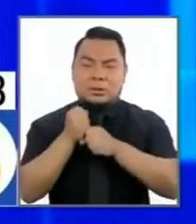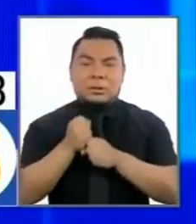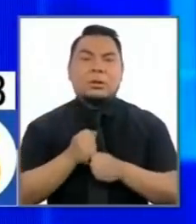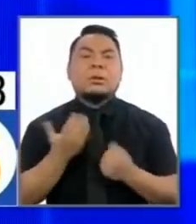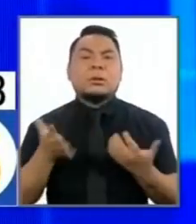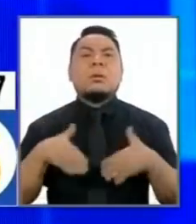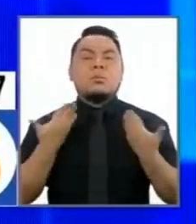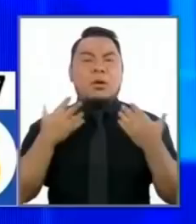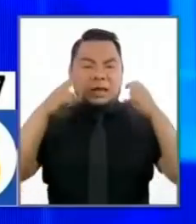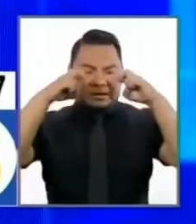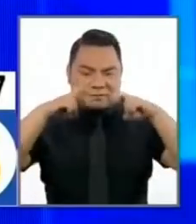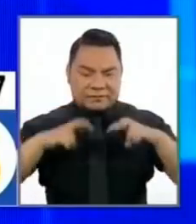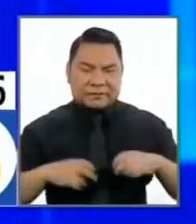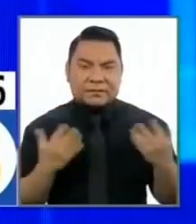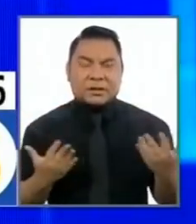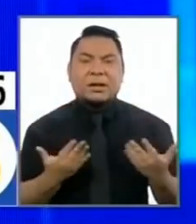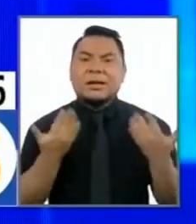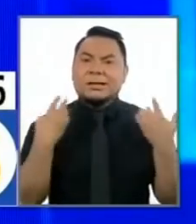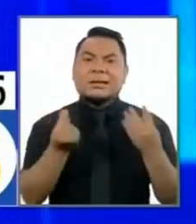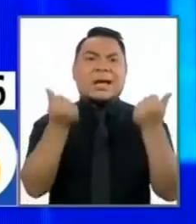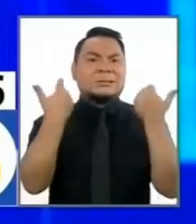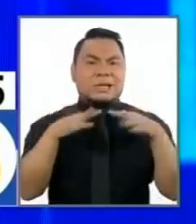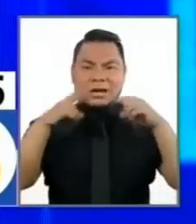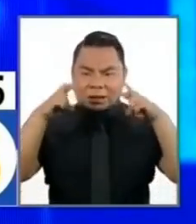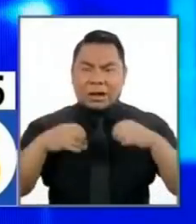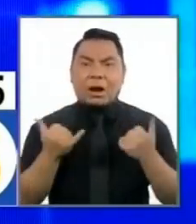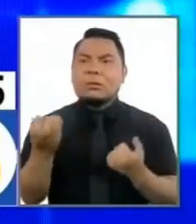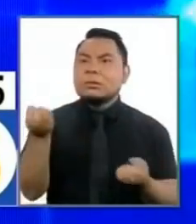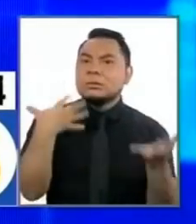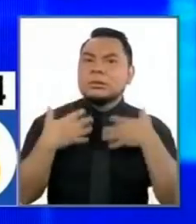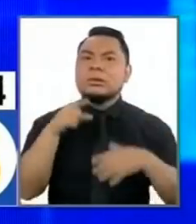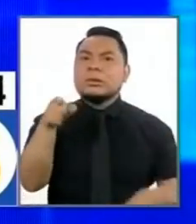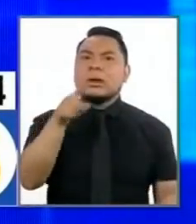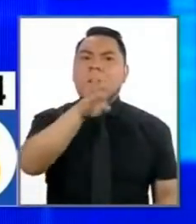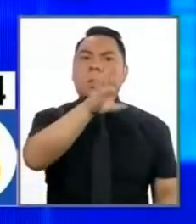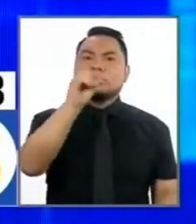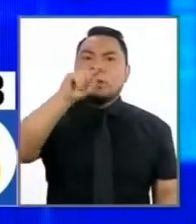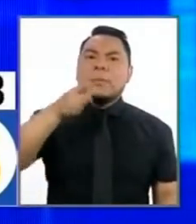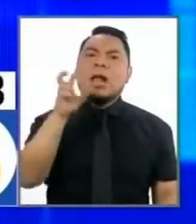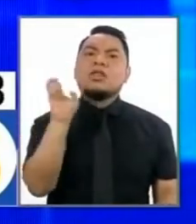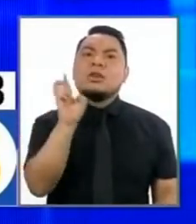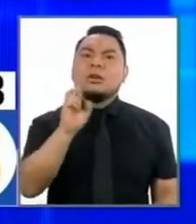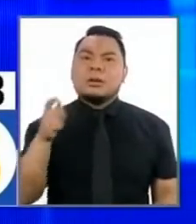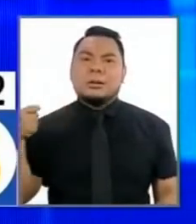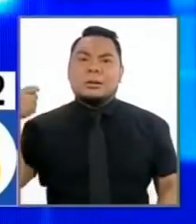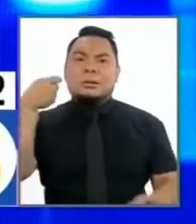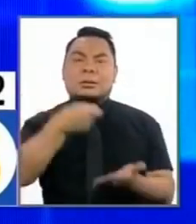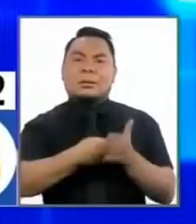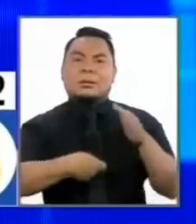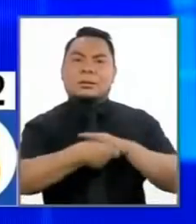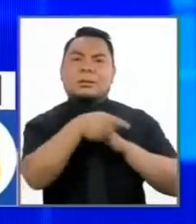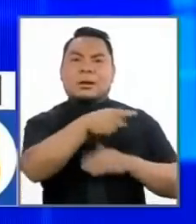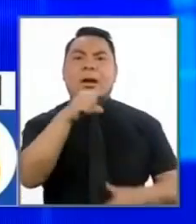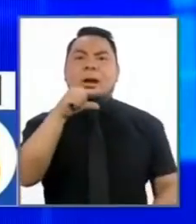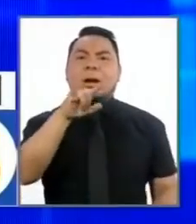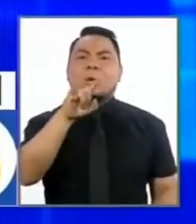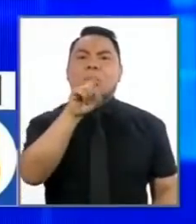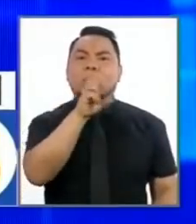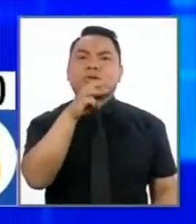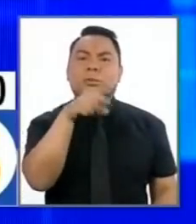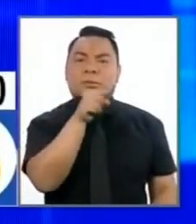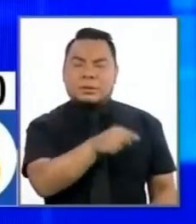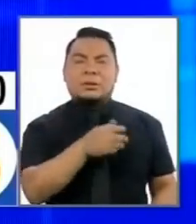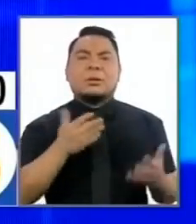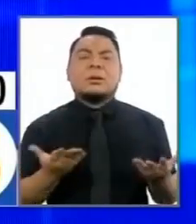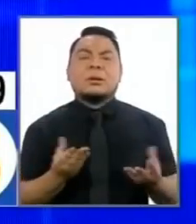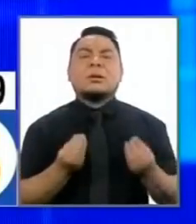investigación a ver si de una vez nos enteramos de esos 400 mil dólares que le han dado al señor Guzmán supuestamente